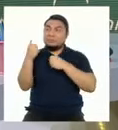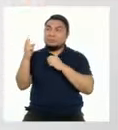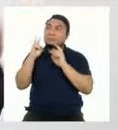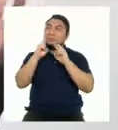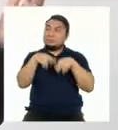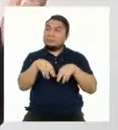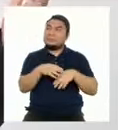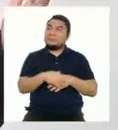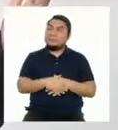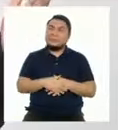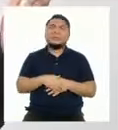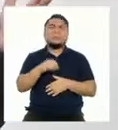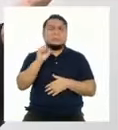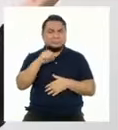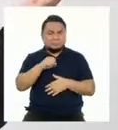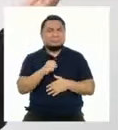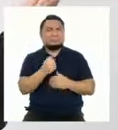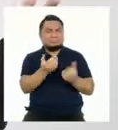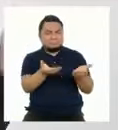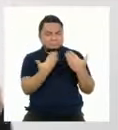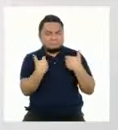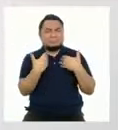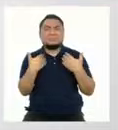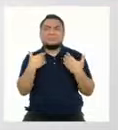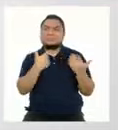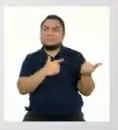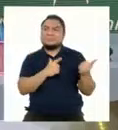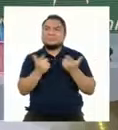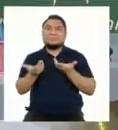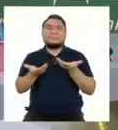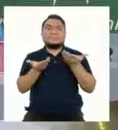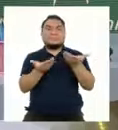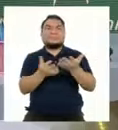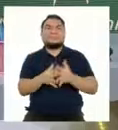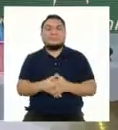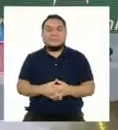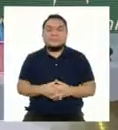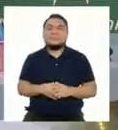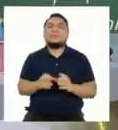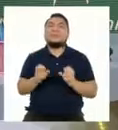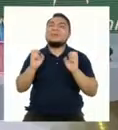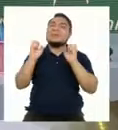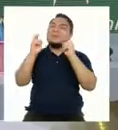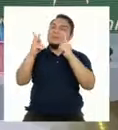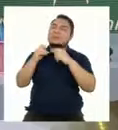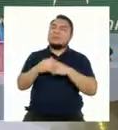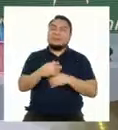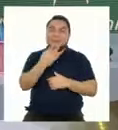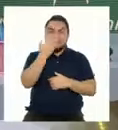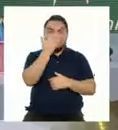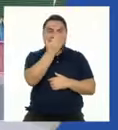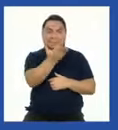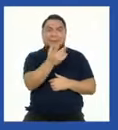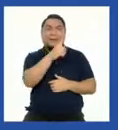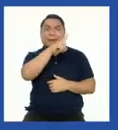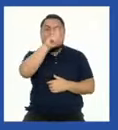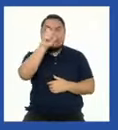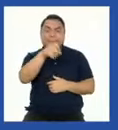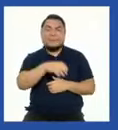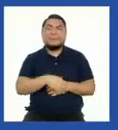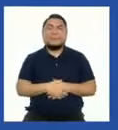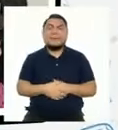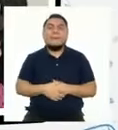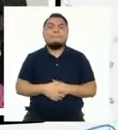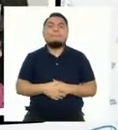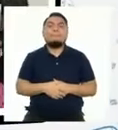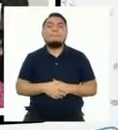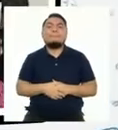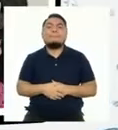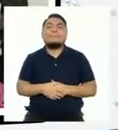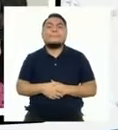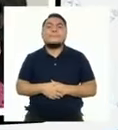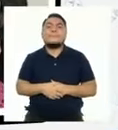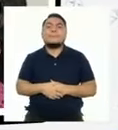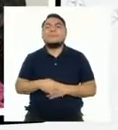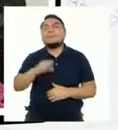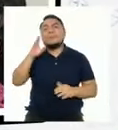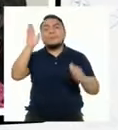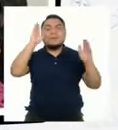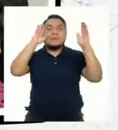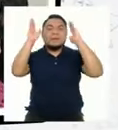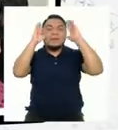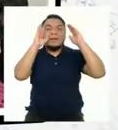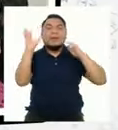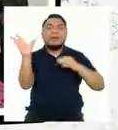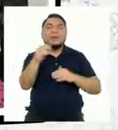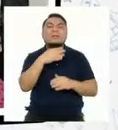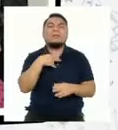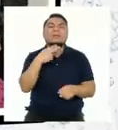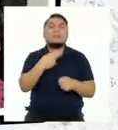para resolverla? Claro que sí, soy materia dispuesta. Buenísimo, ahí va la primera pregunta. Hola a